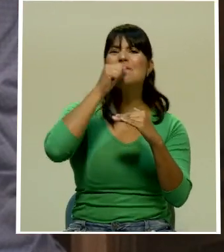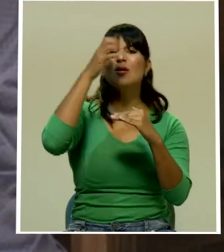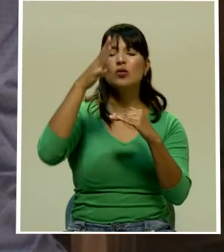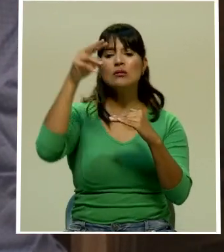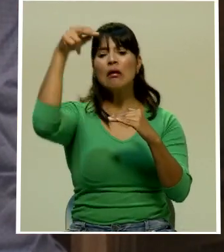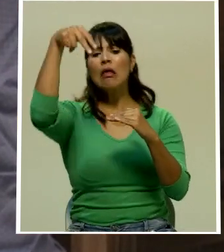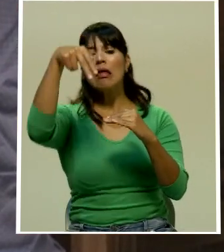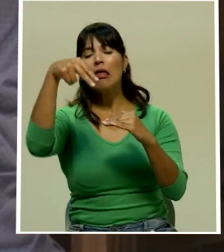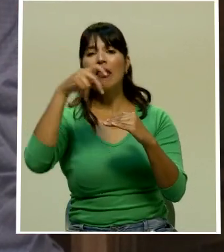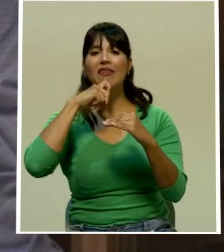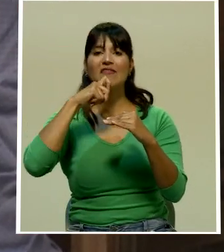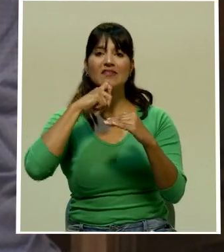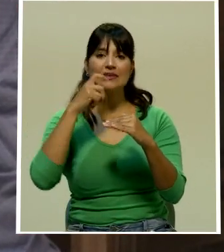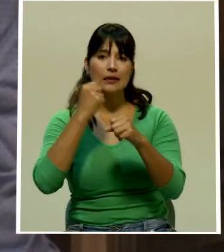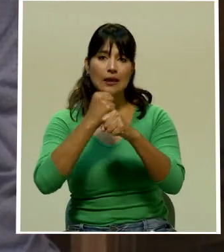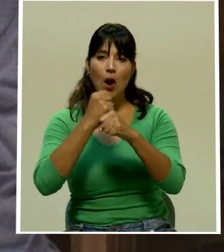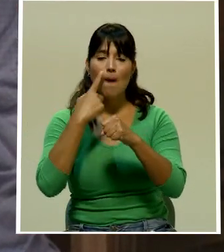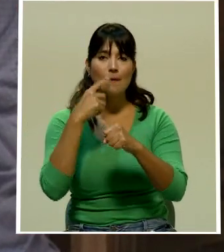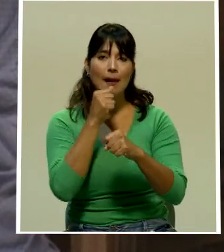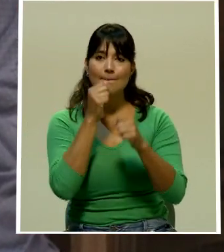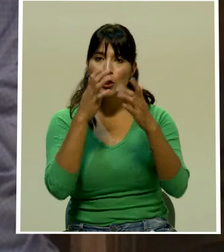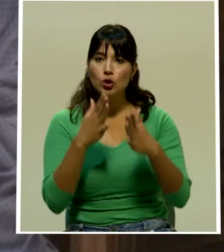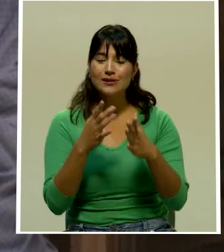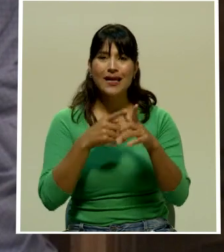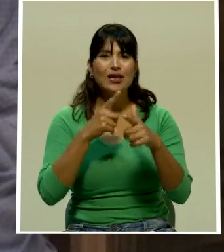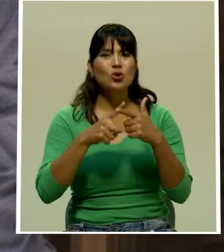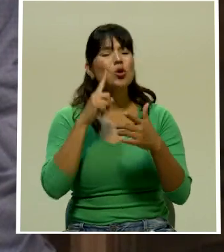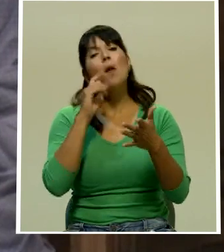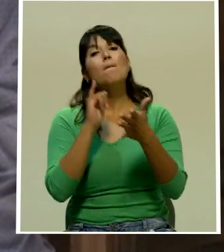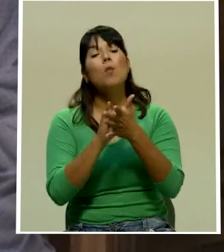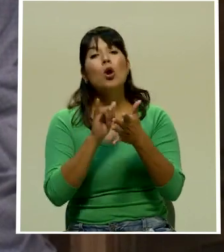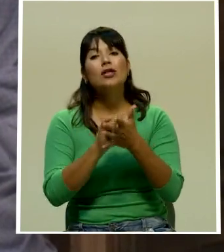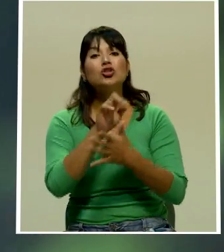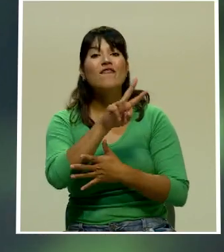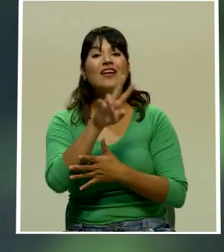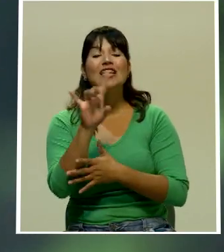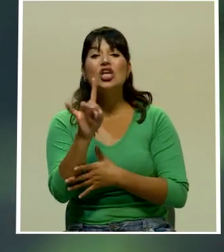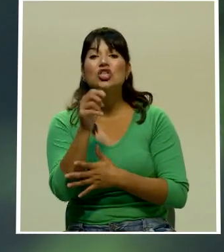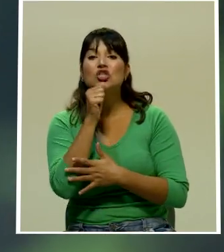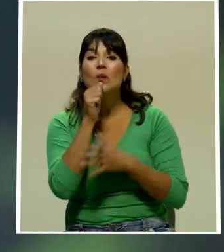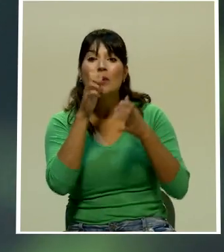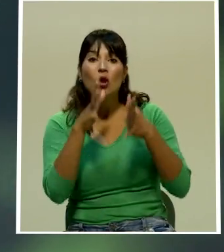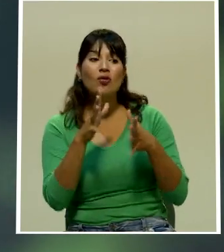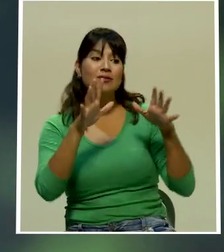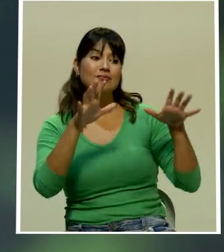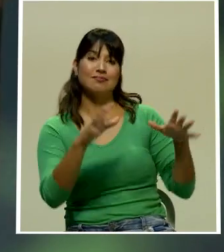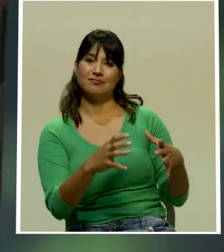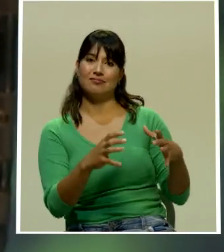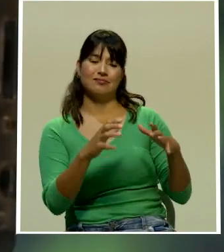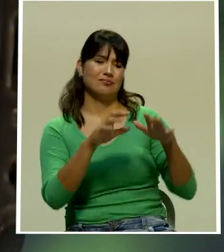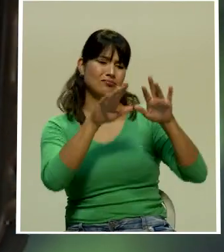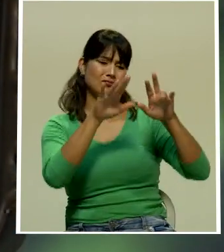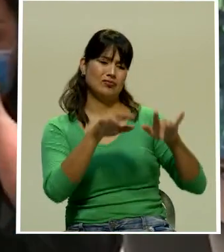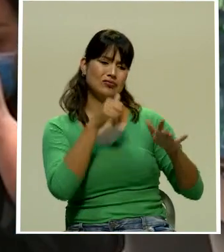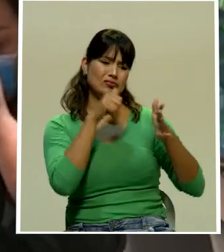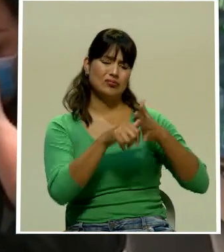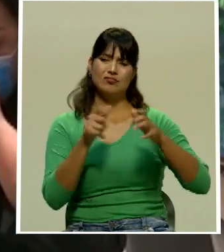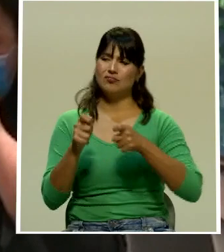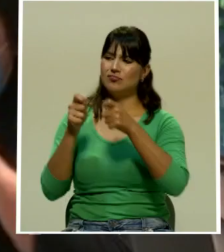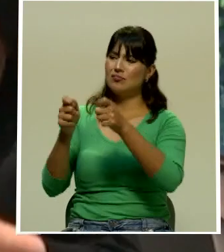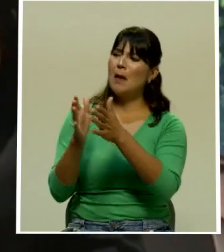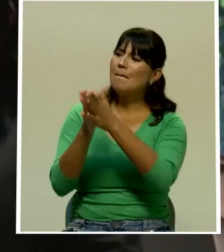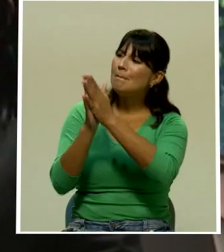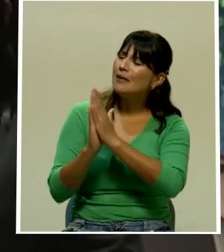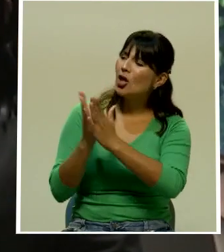los periodistas ante esto 28 periodistas de 13 diferentes medios de comunicación pidieron al directorio legislativo que se les garantice las